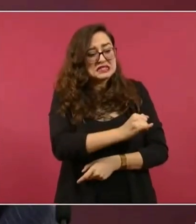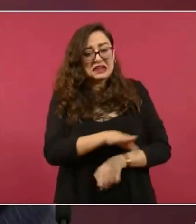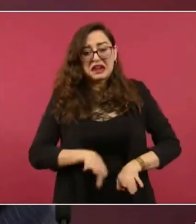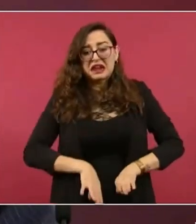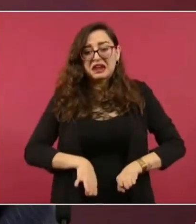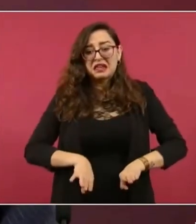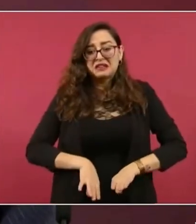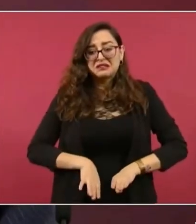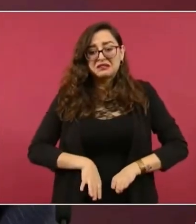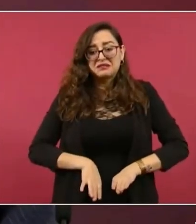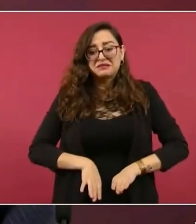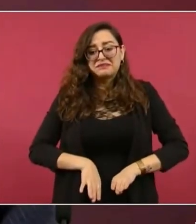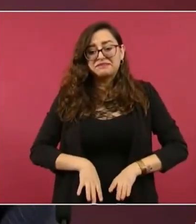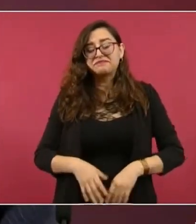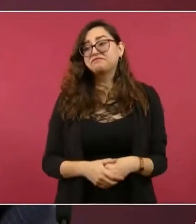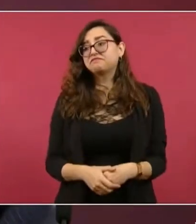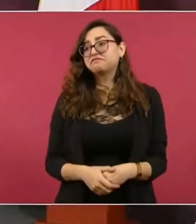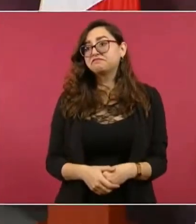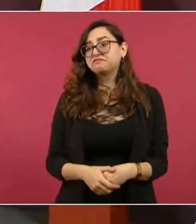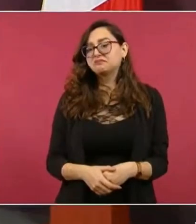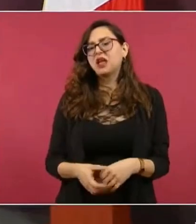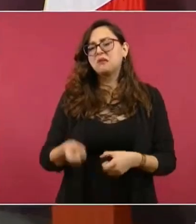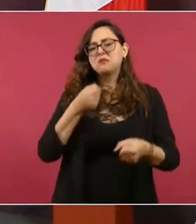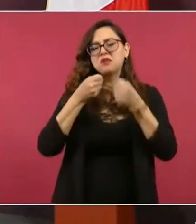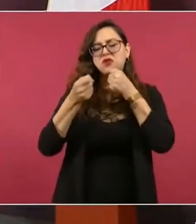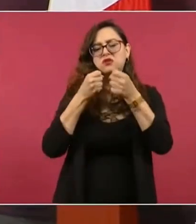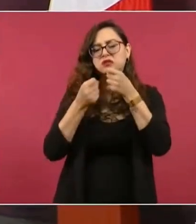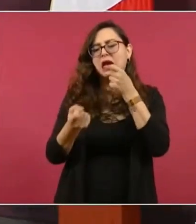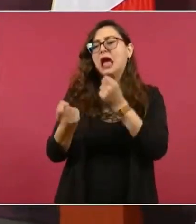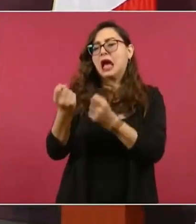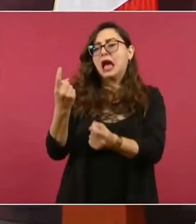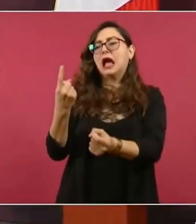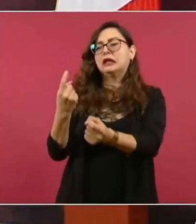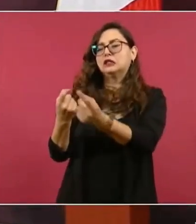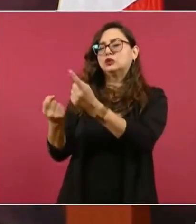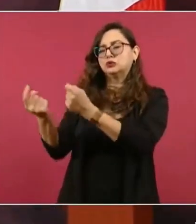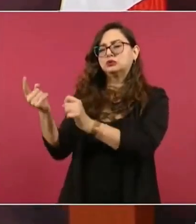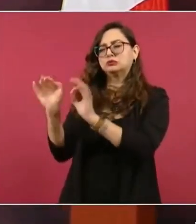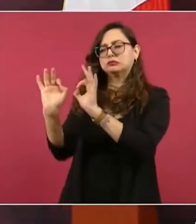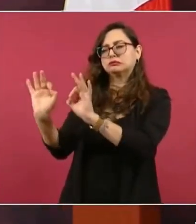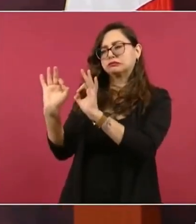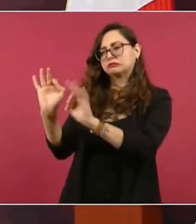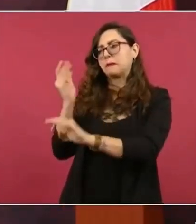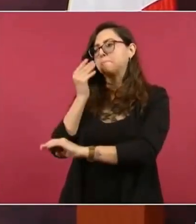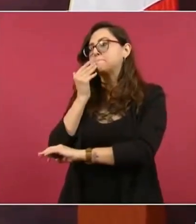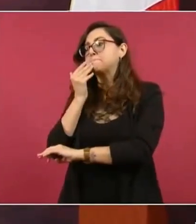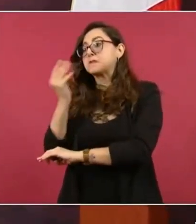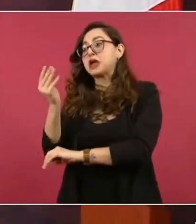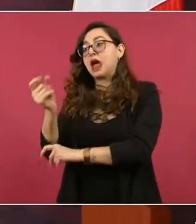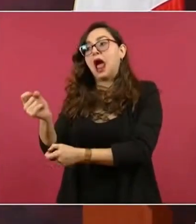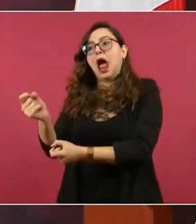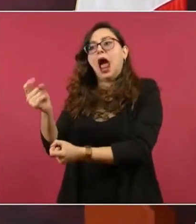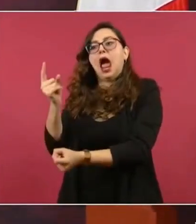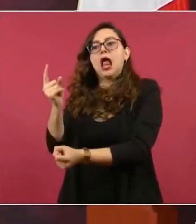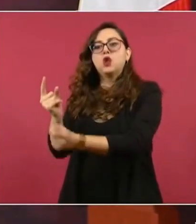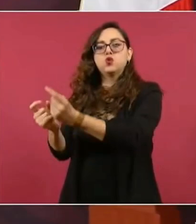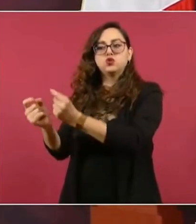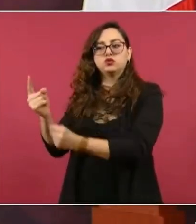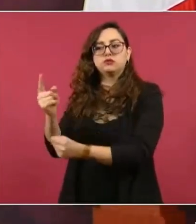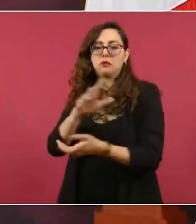Pero eso, excepciones, honrosas. Es la excepción, no es la regla.